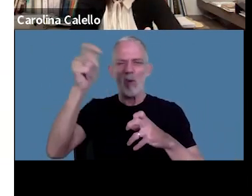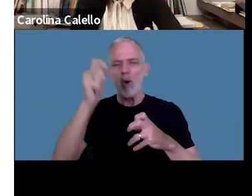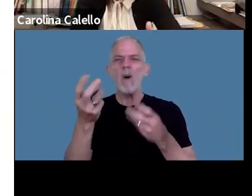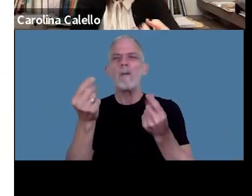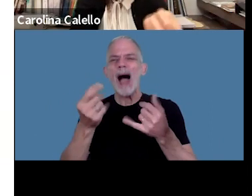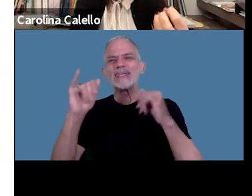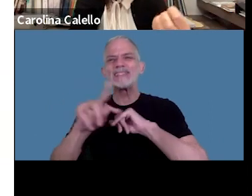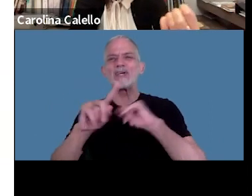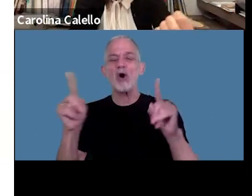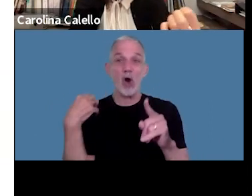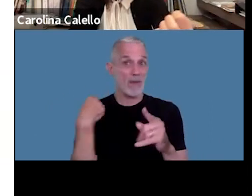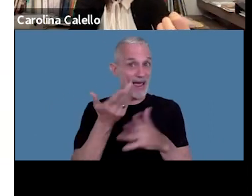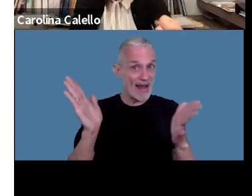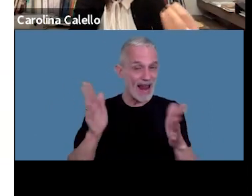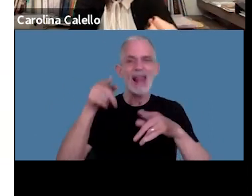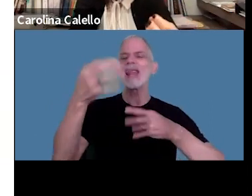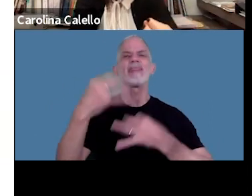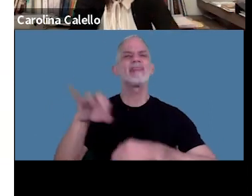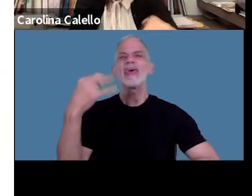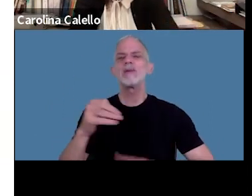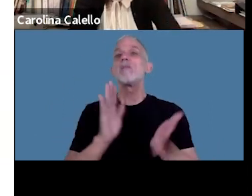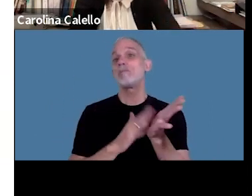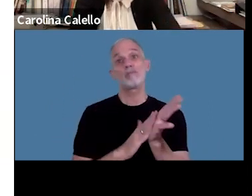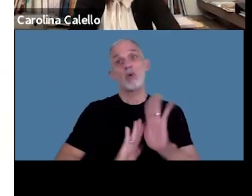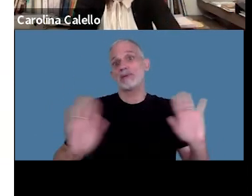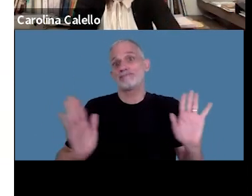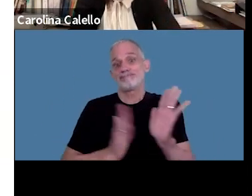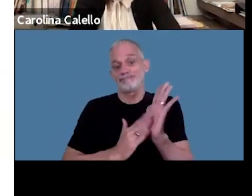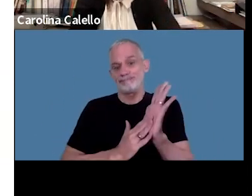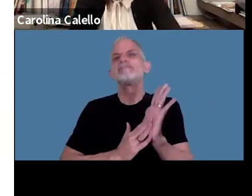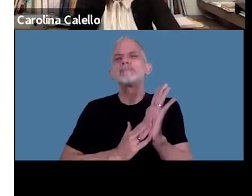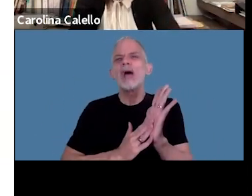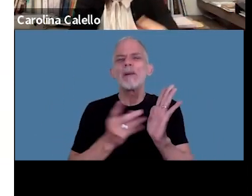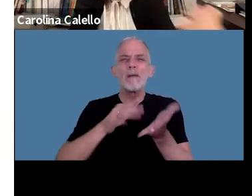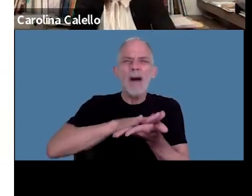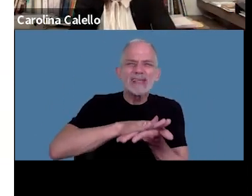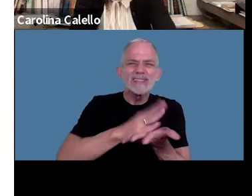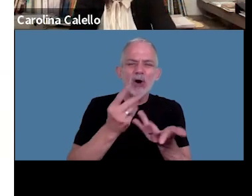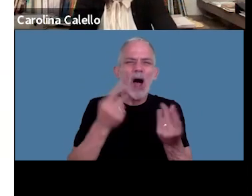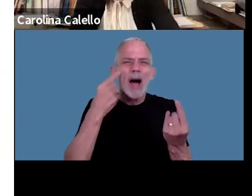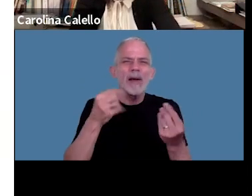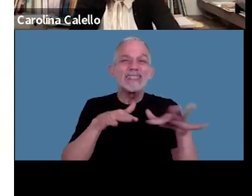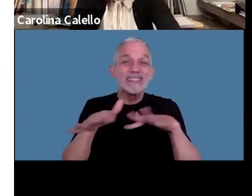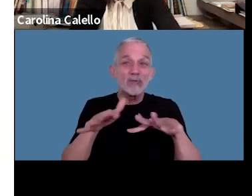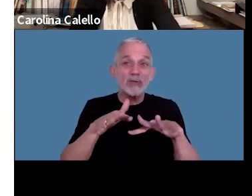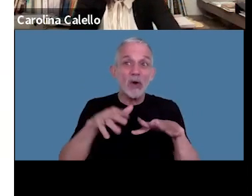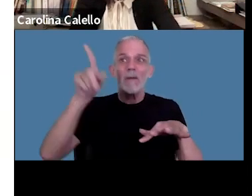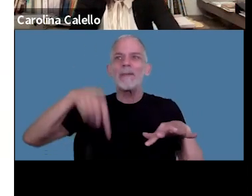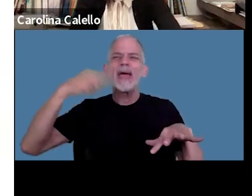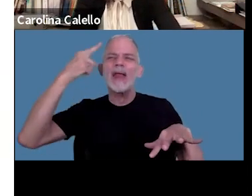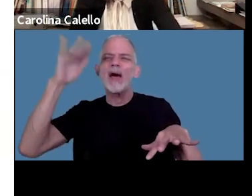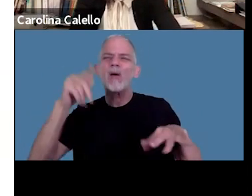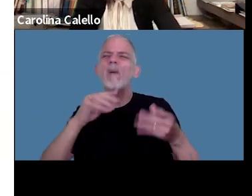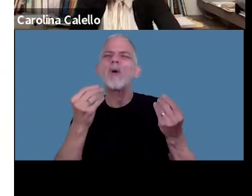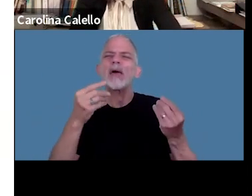acto en términos generales tiene que estar probado el hecho base que da origen a la presunción